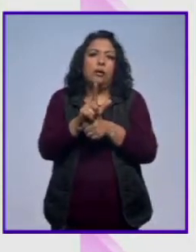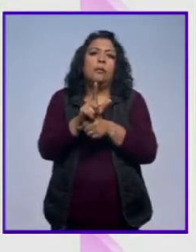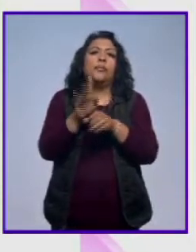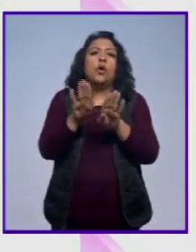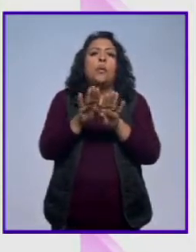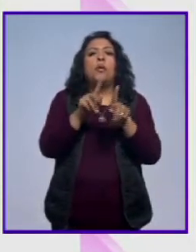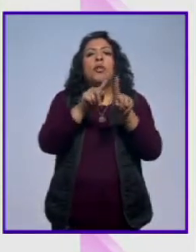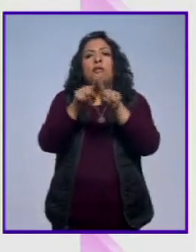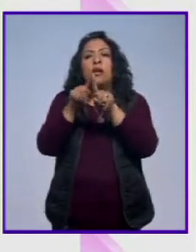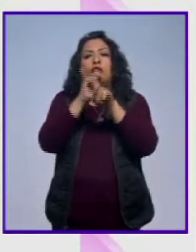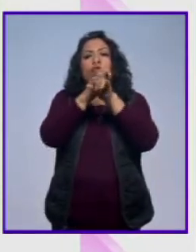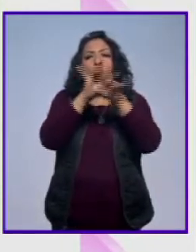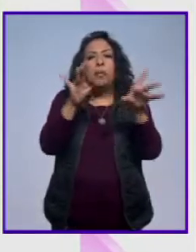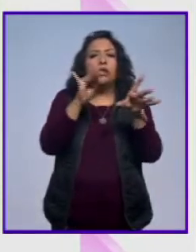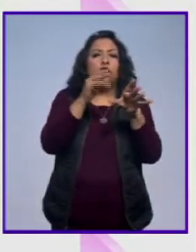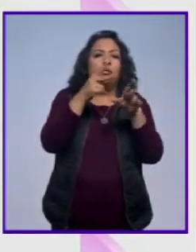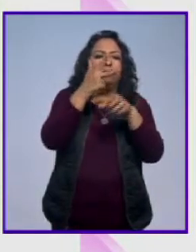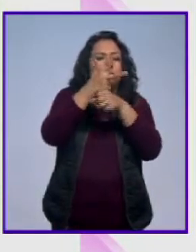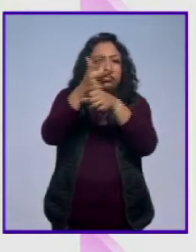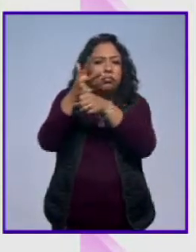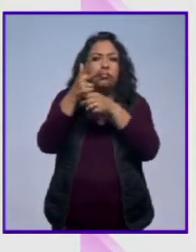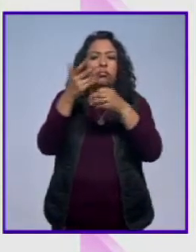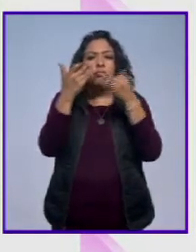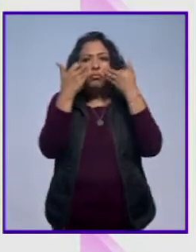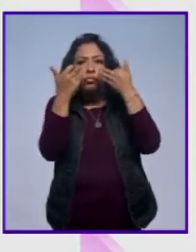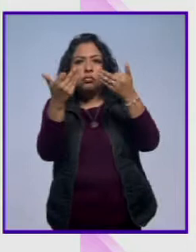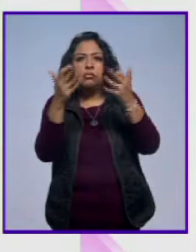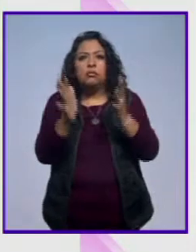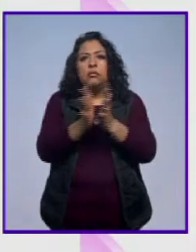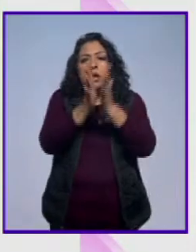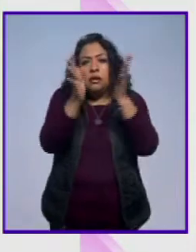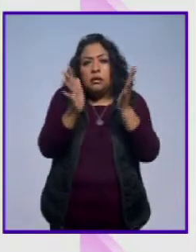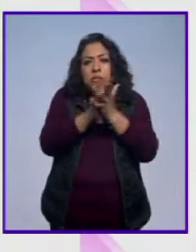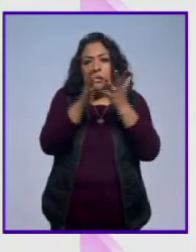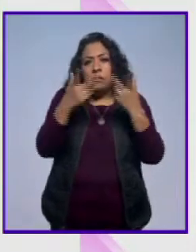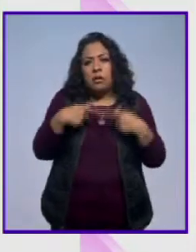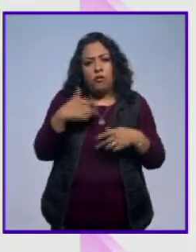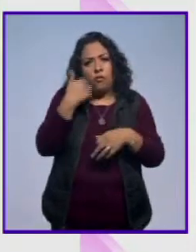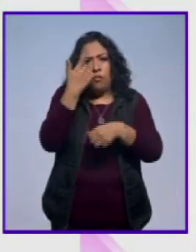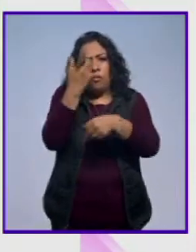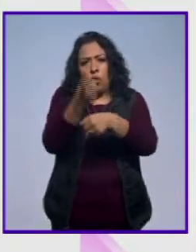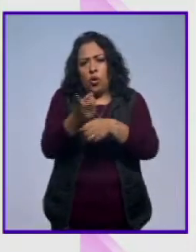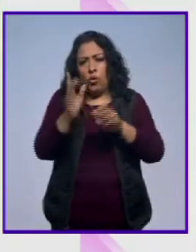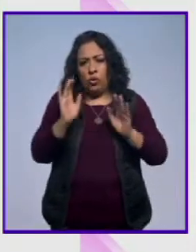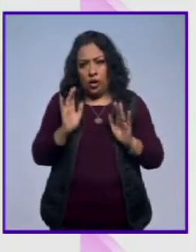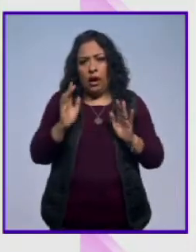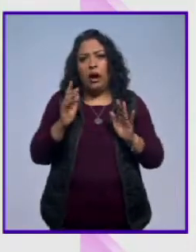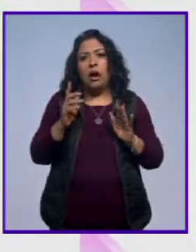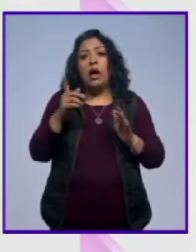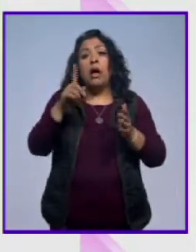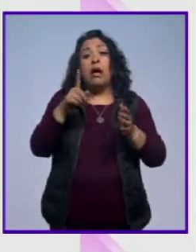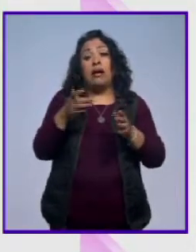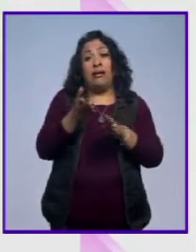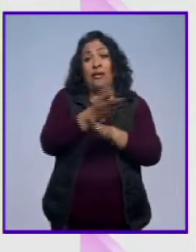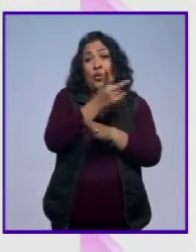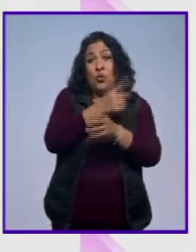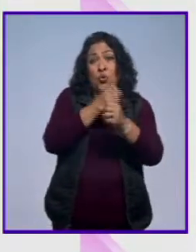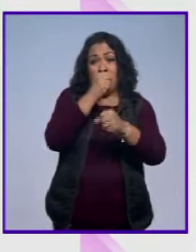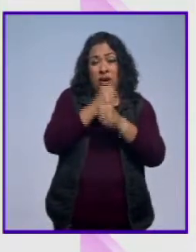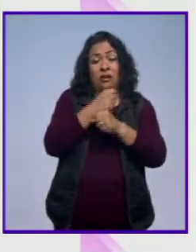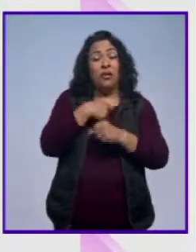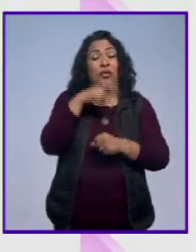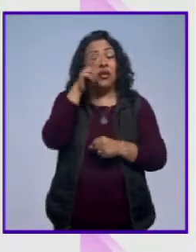documentales, con testigos, con partícipes que fueron voluntarios durante esta fecha que marquen,